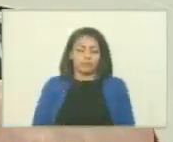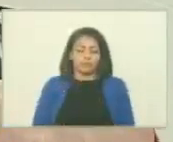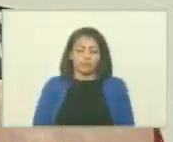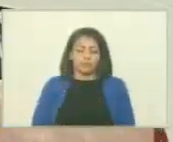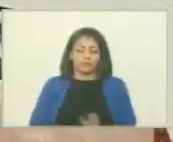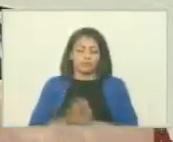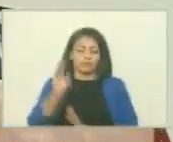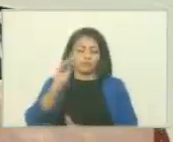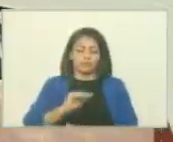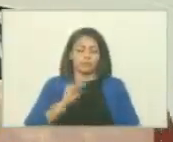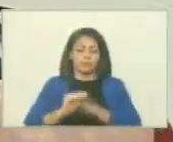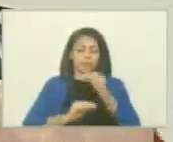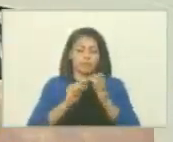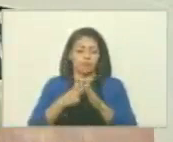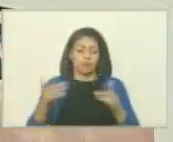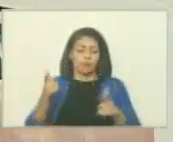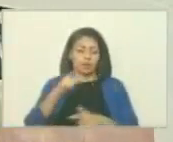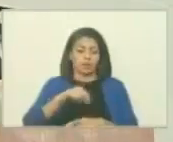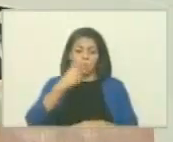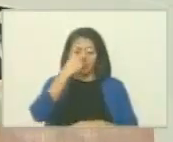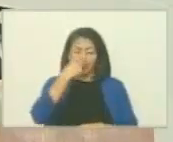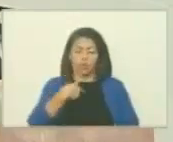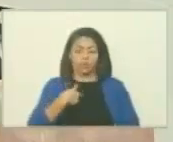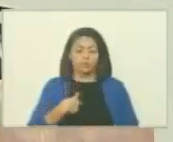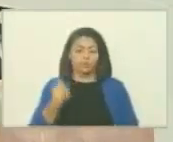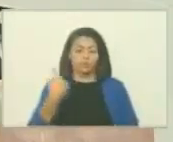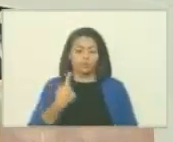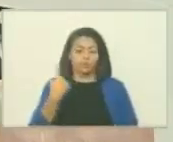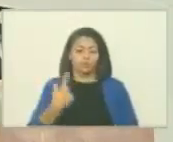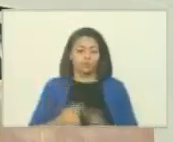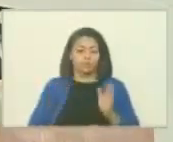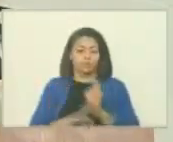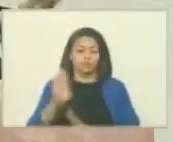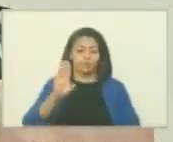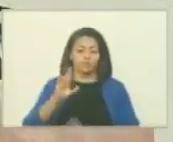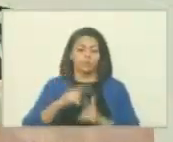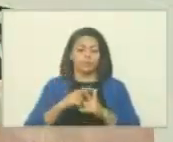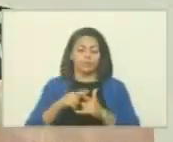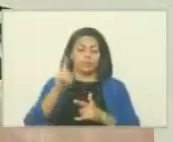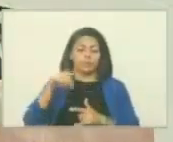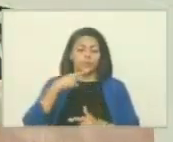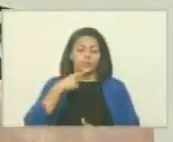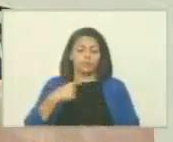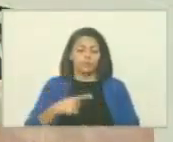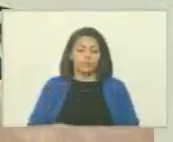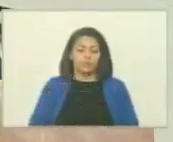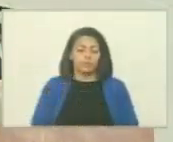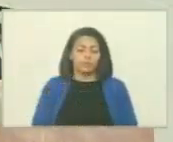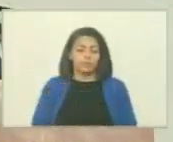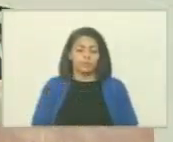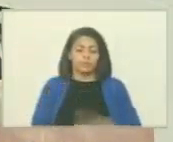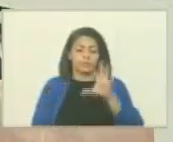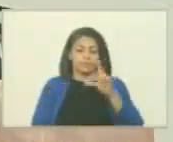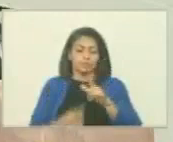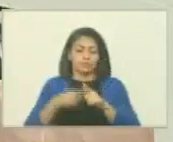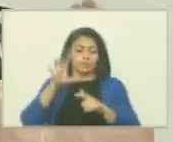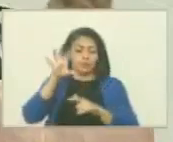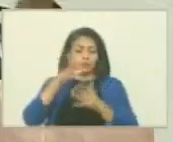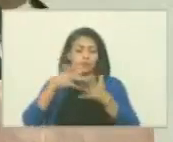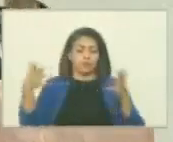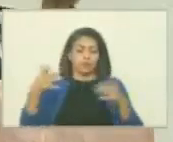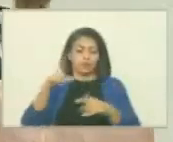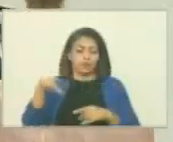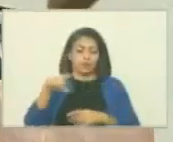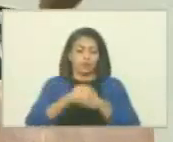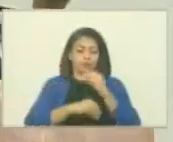los datos macroeconómicos bajando la pobreza no solamente creciendo nuestro orgullo patriótico y de la patria grande sino